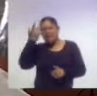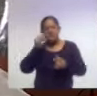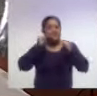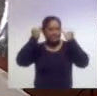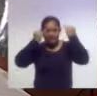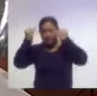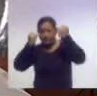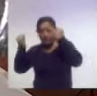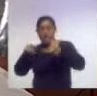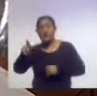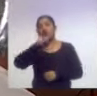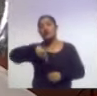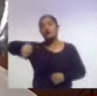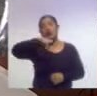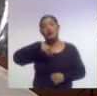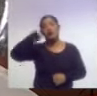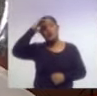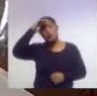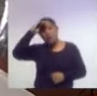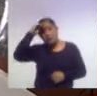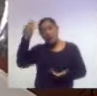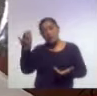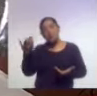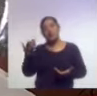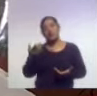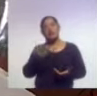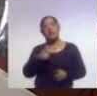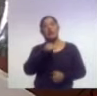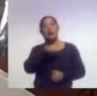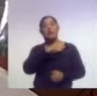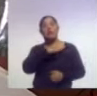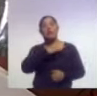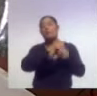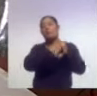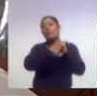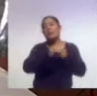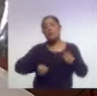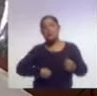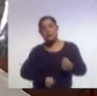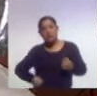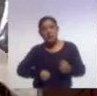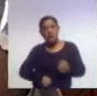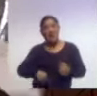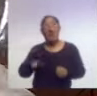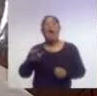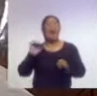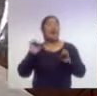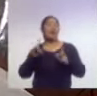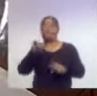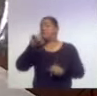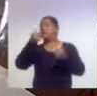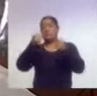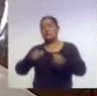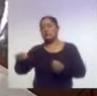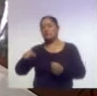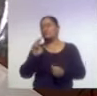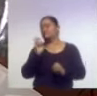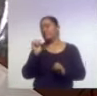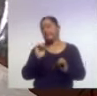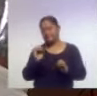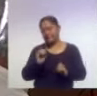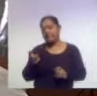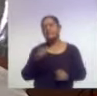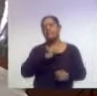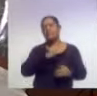no todo el mundo vaya a pensar que porque tiene problemas gastrointestinales, tiene molestias, ah, eso intolerante al gluten. No, sino que es un